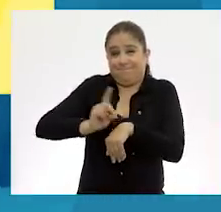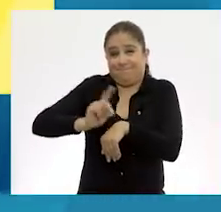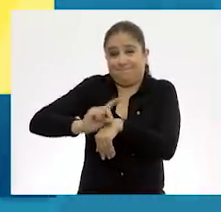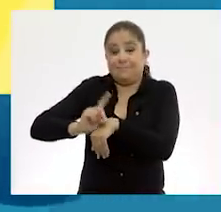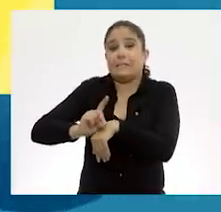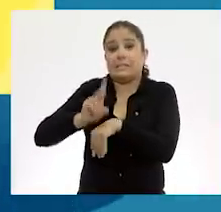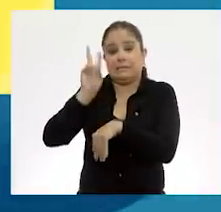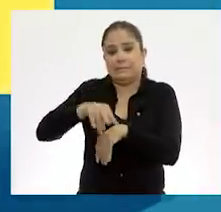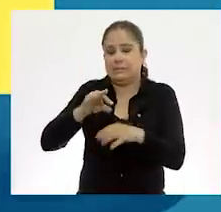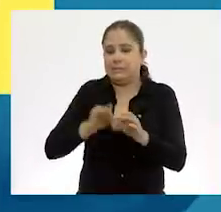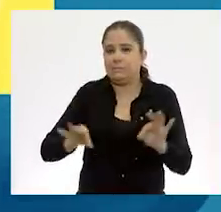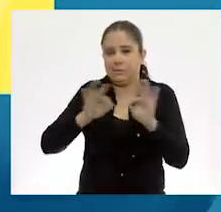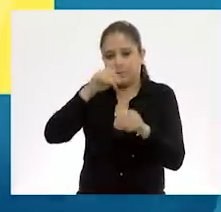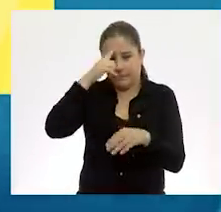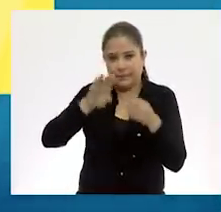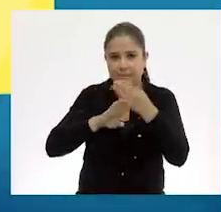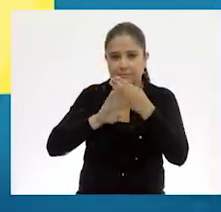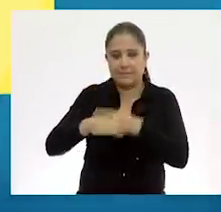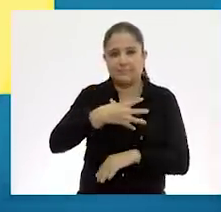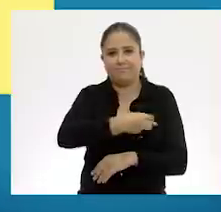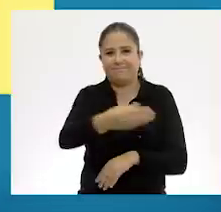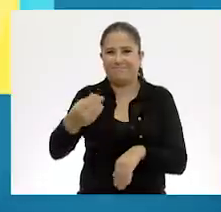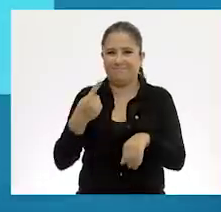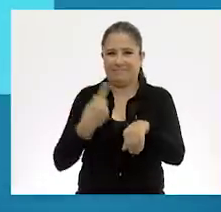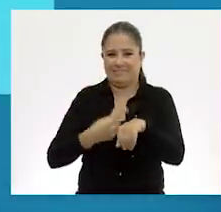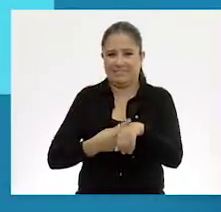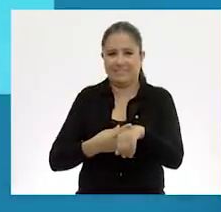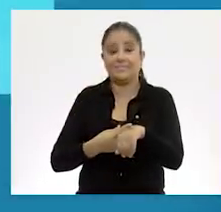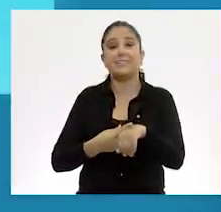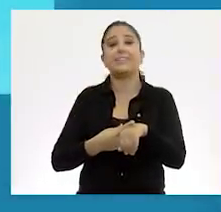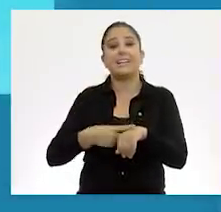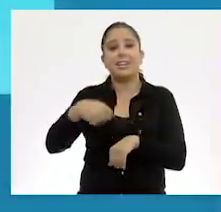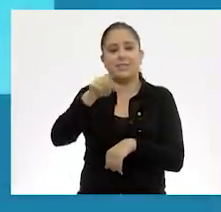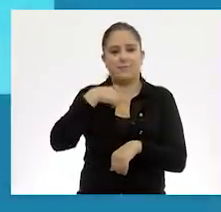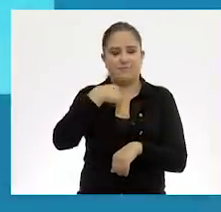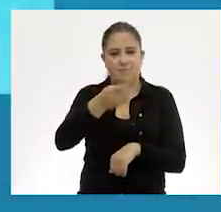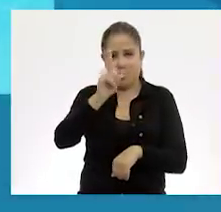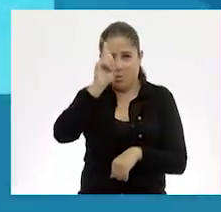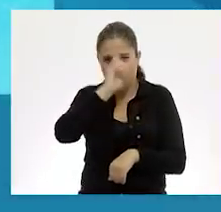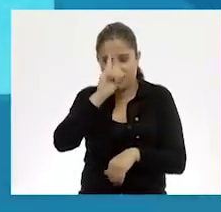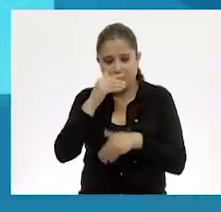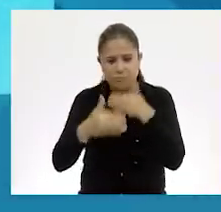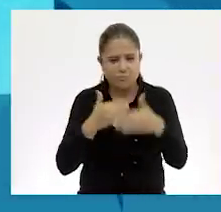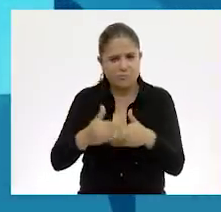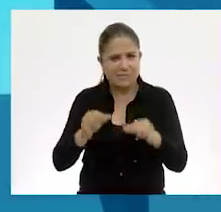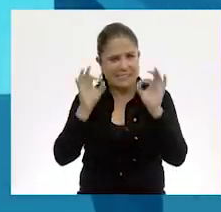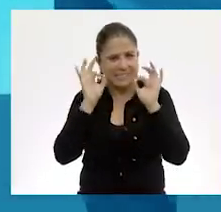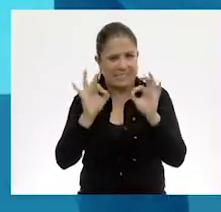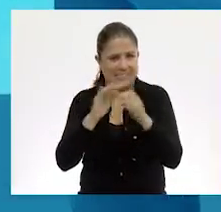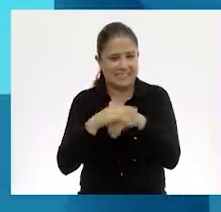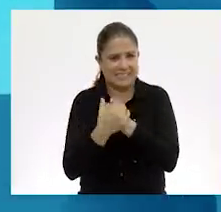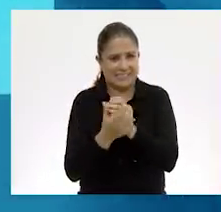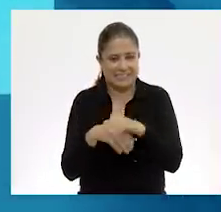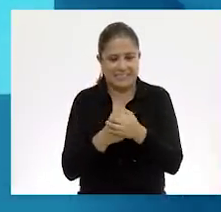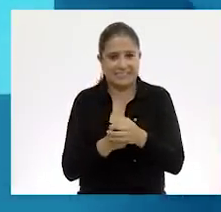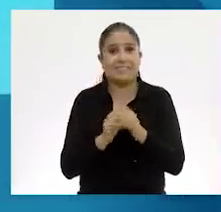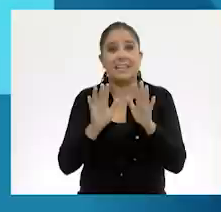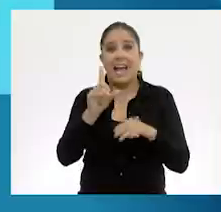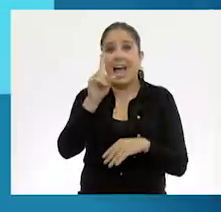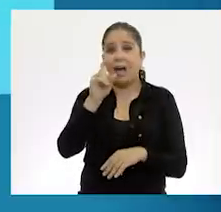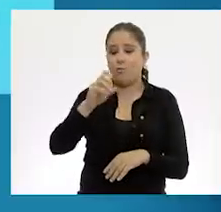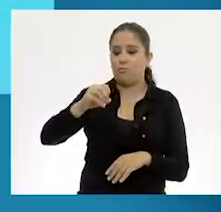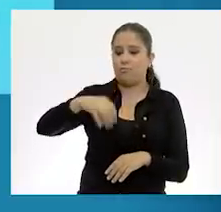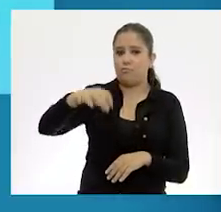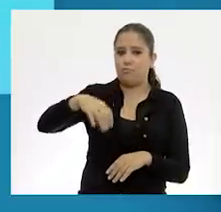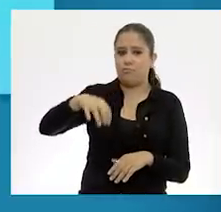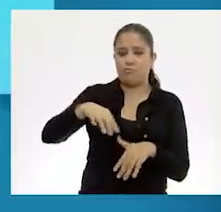es importante para prevenir cualquier enfermedad. Sigue estos pasos para hacerlo correctamente. Moja tus